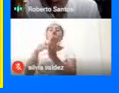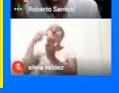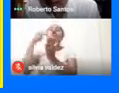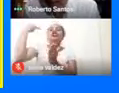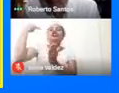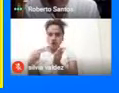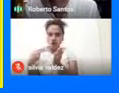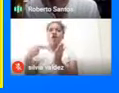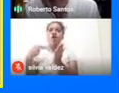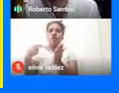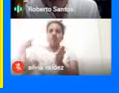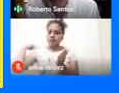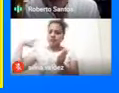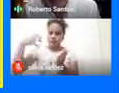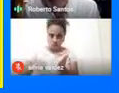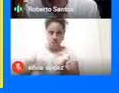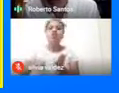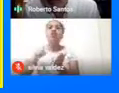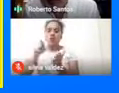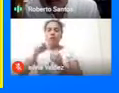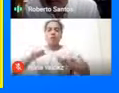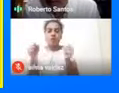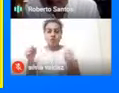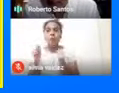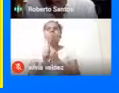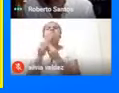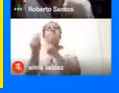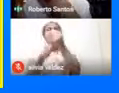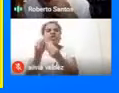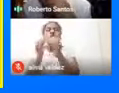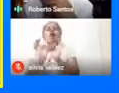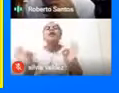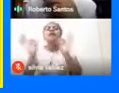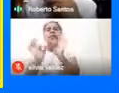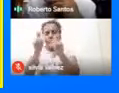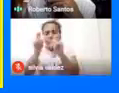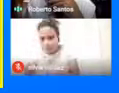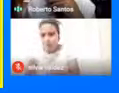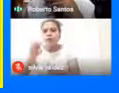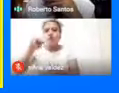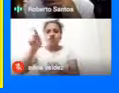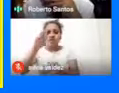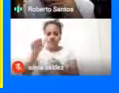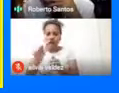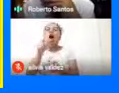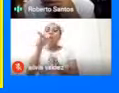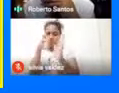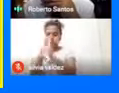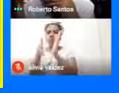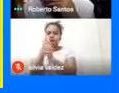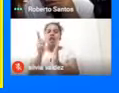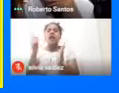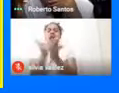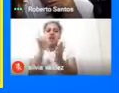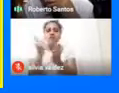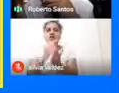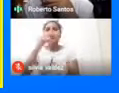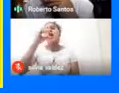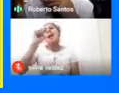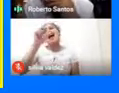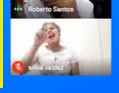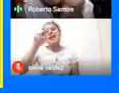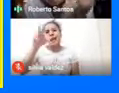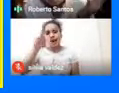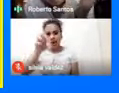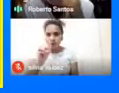Bogotá Recreando Una ceremonia Muisca Que está contada En el libro De Rodríguez Freyle Del Carnero Que se